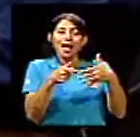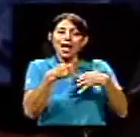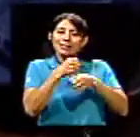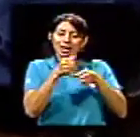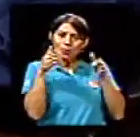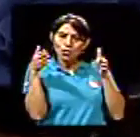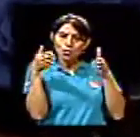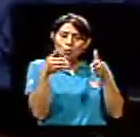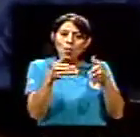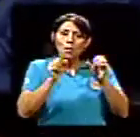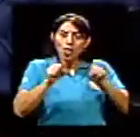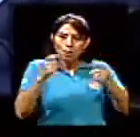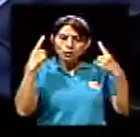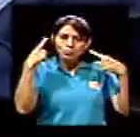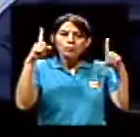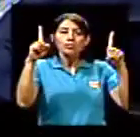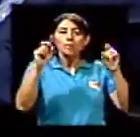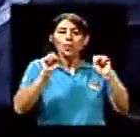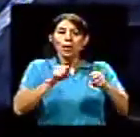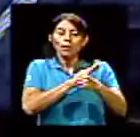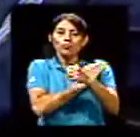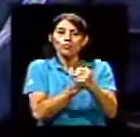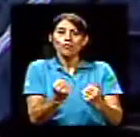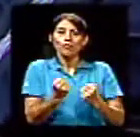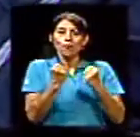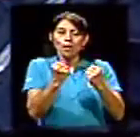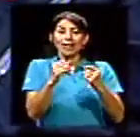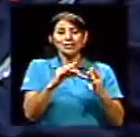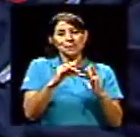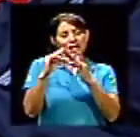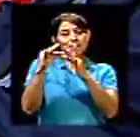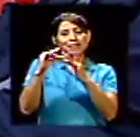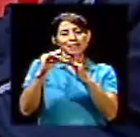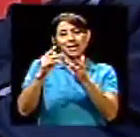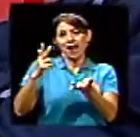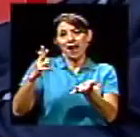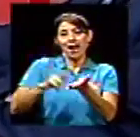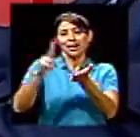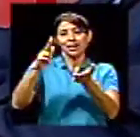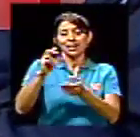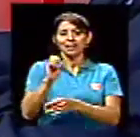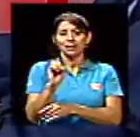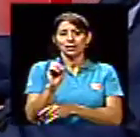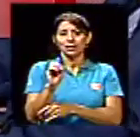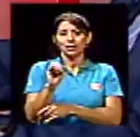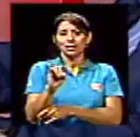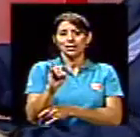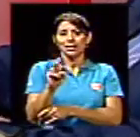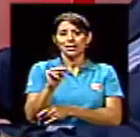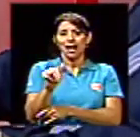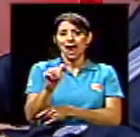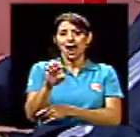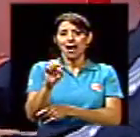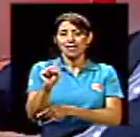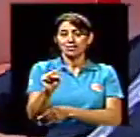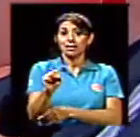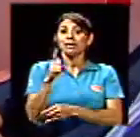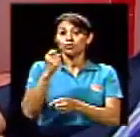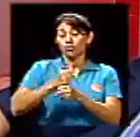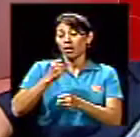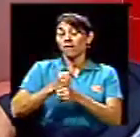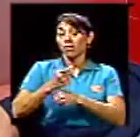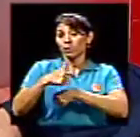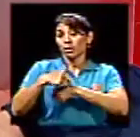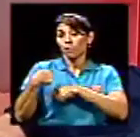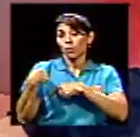podamos fortalecerlas y poderlas sacar. Sobre todo la acreditación, que es un trabajo, digamos, que lleva su tiempo.